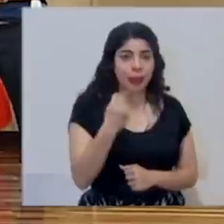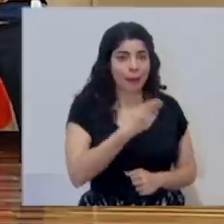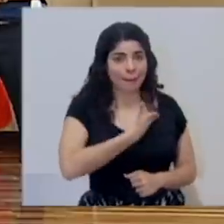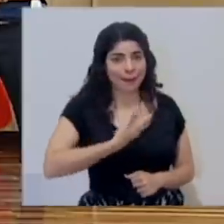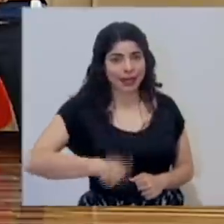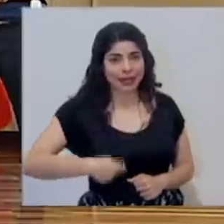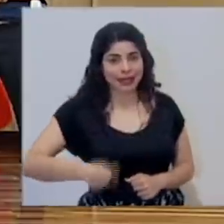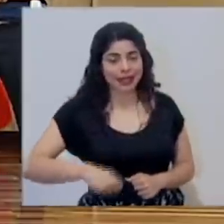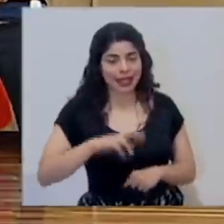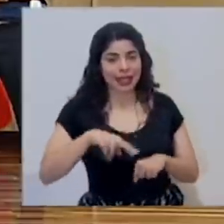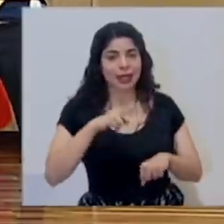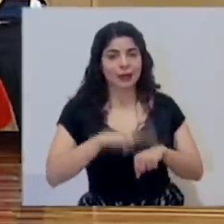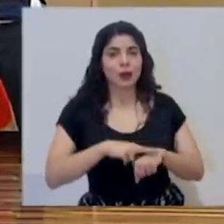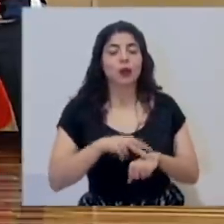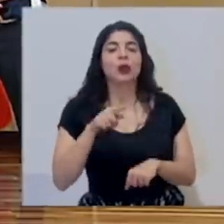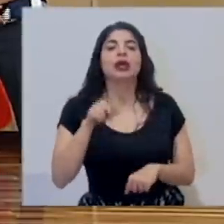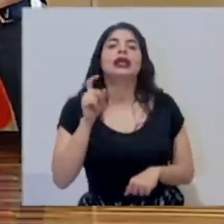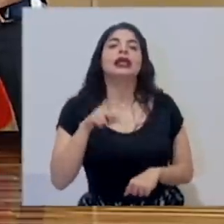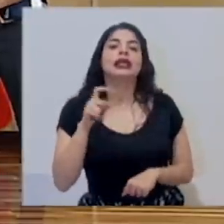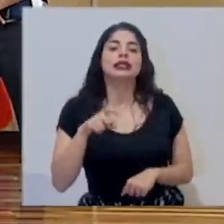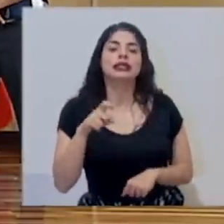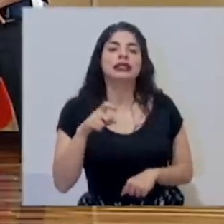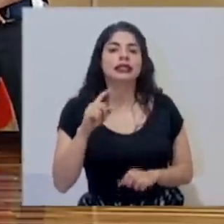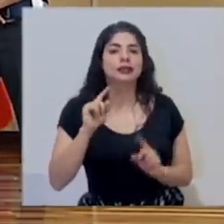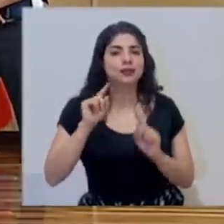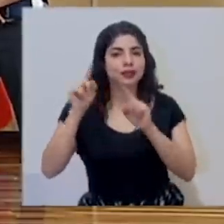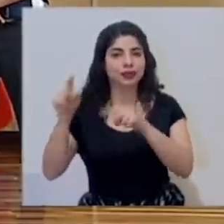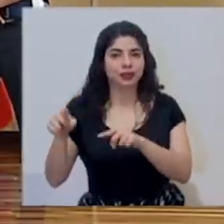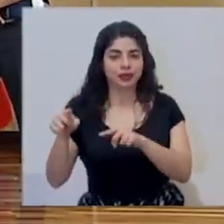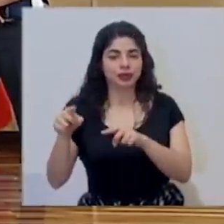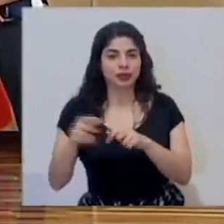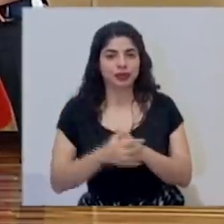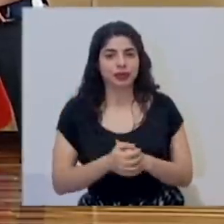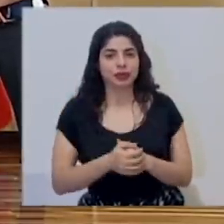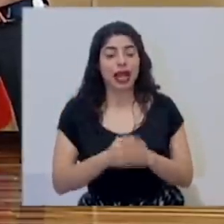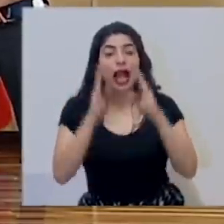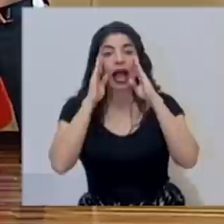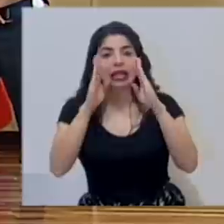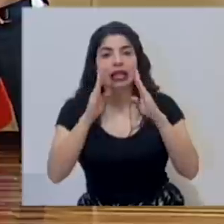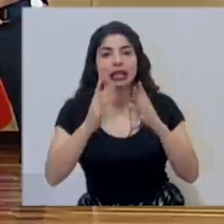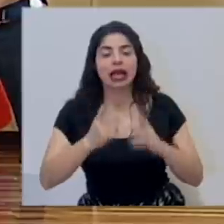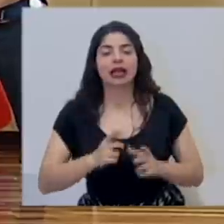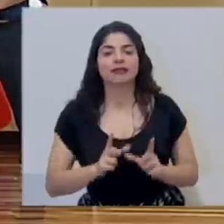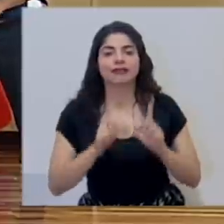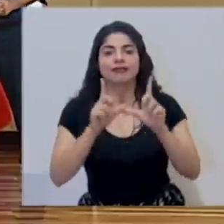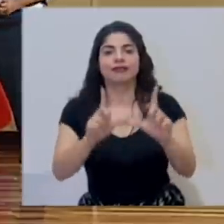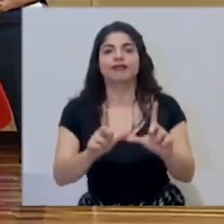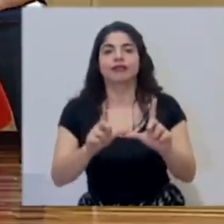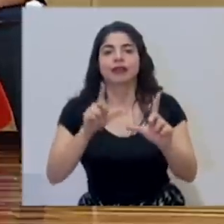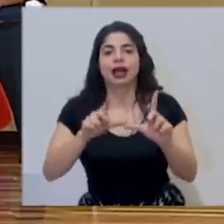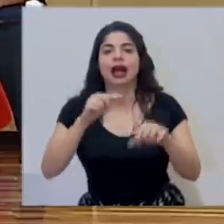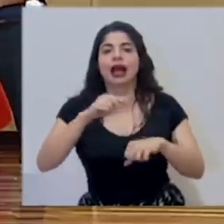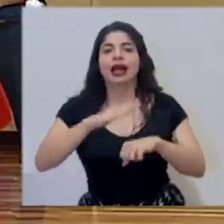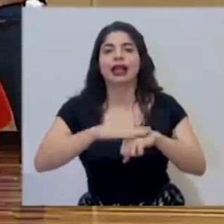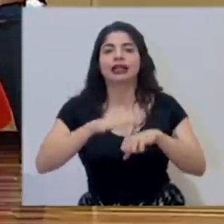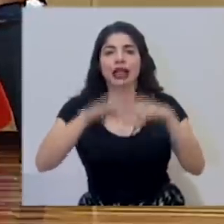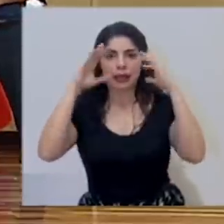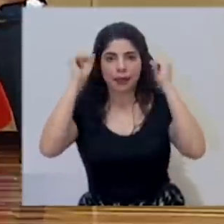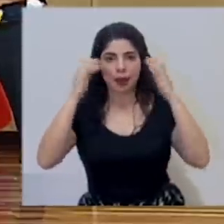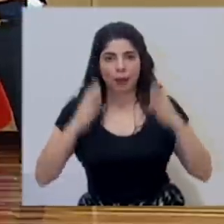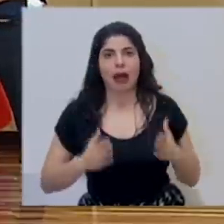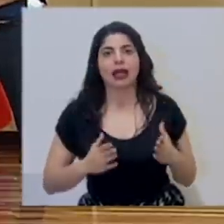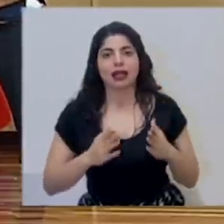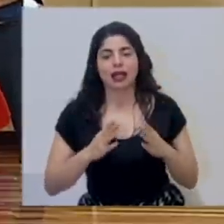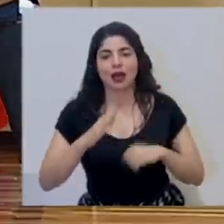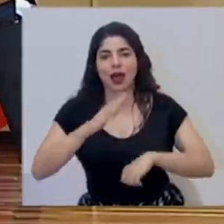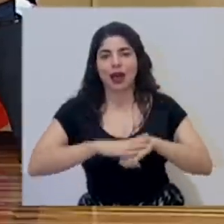presidente de la República, quien debe asistir a atender la entrega de cartas credenciales de diplomáticos que se